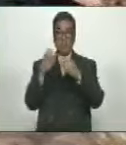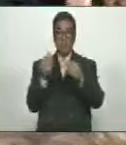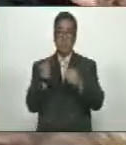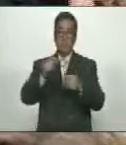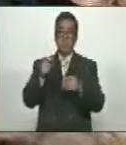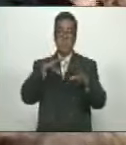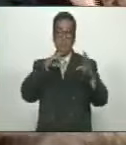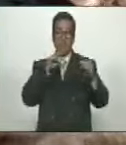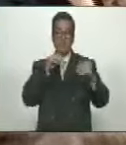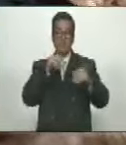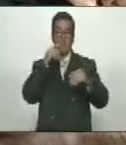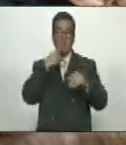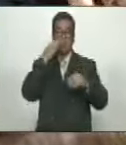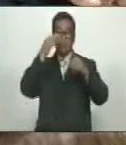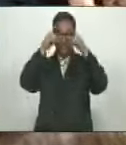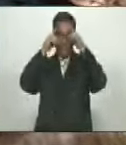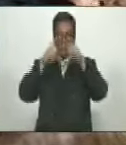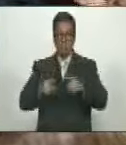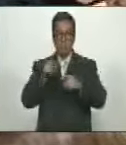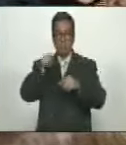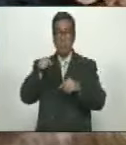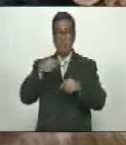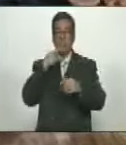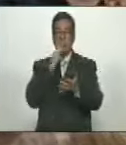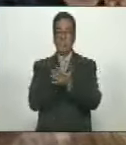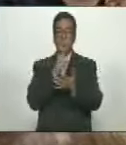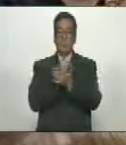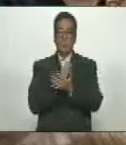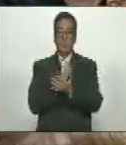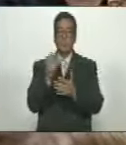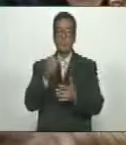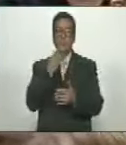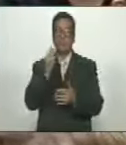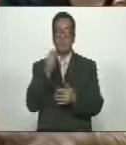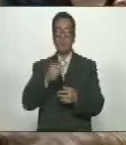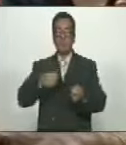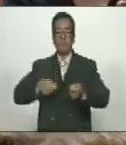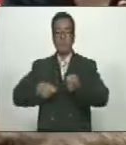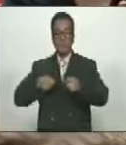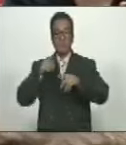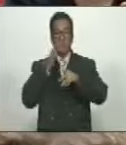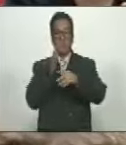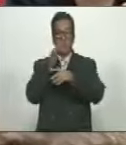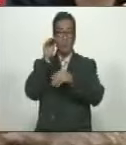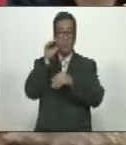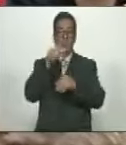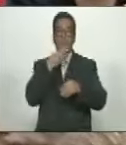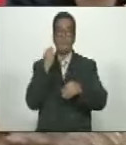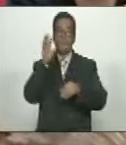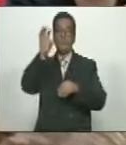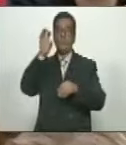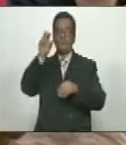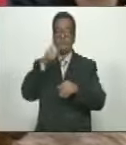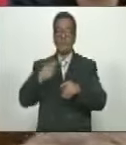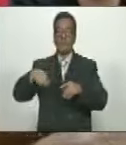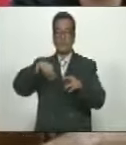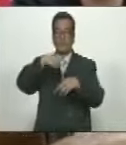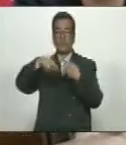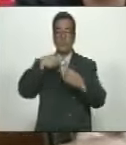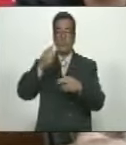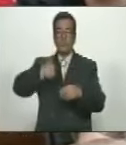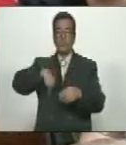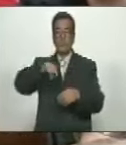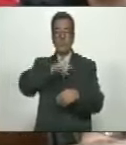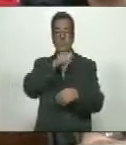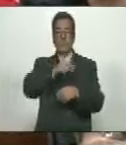más que hablar Y decidió, como debe decidirse siempre cuando se joven Combatir por los destinos de un mejor país Y por una revolución para